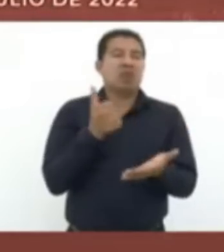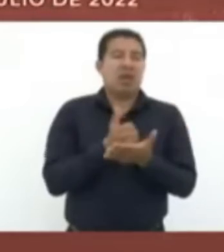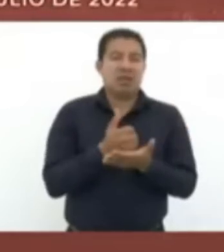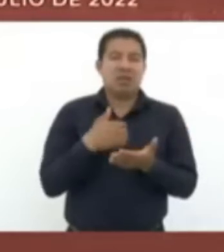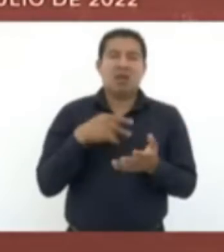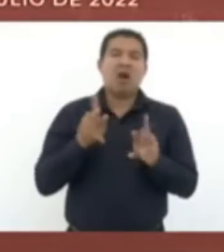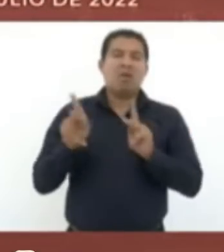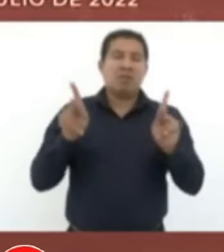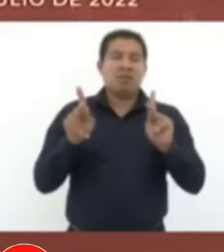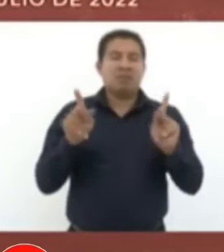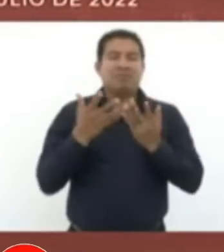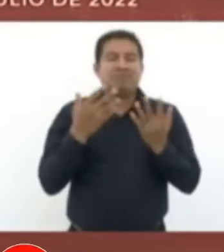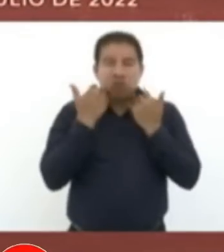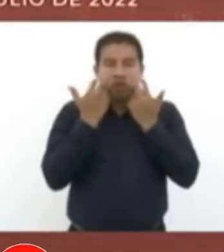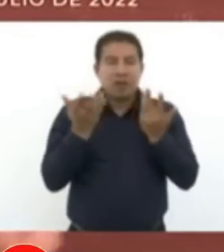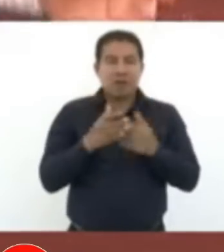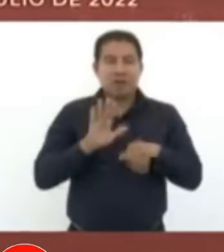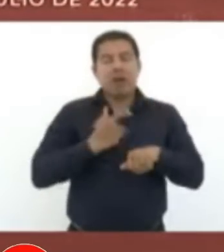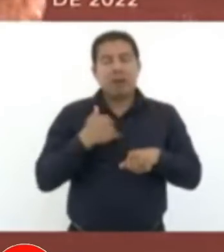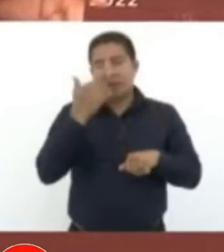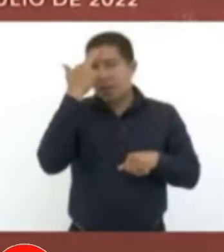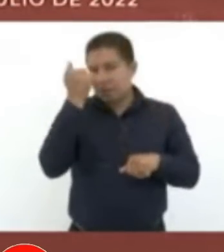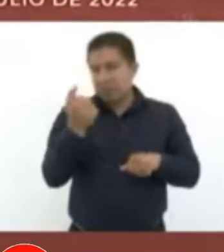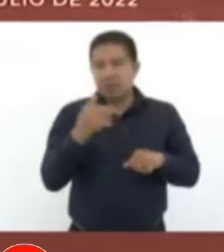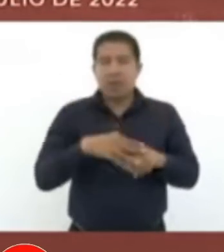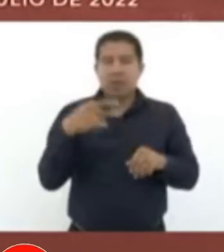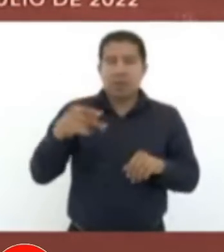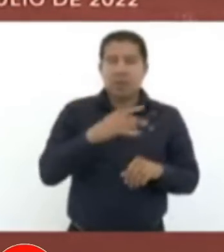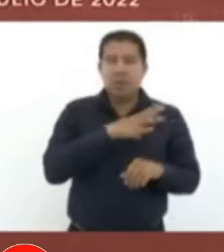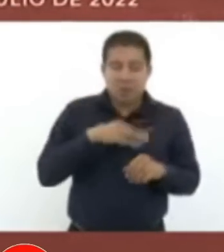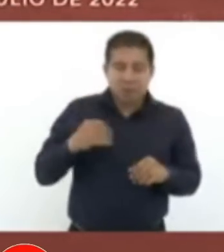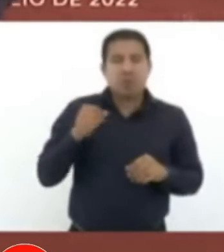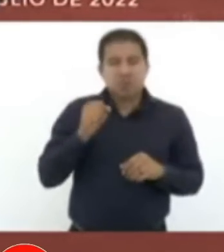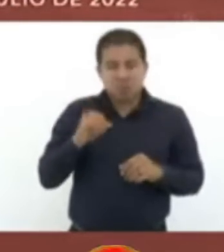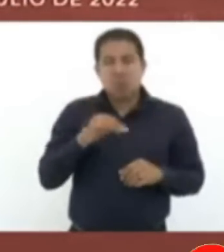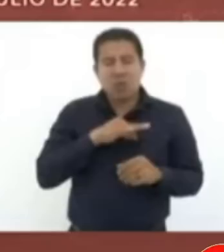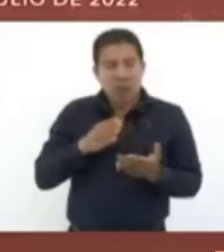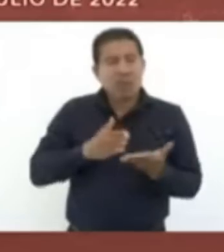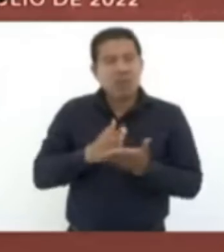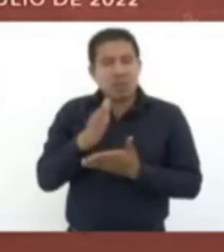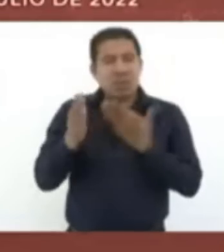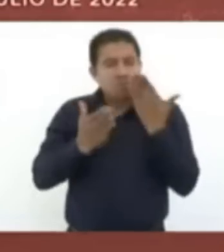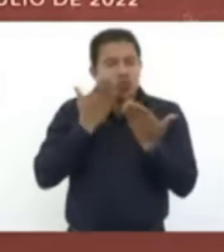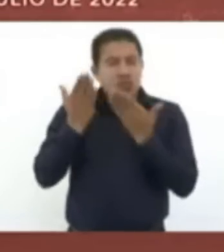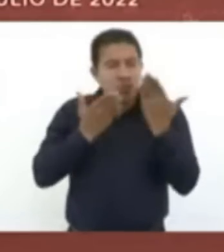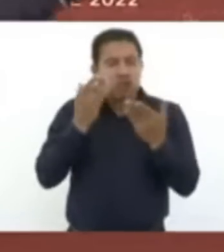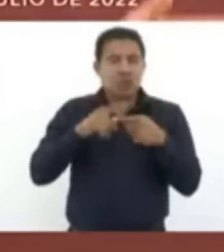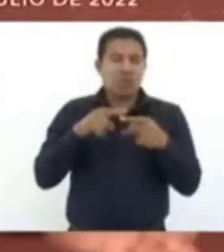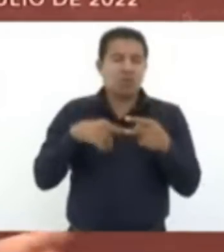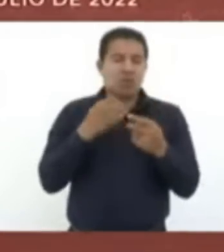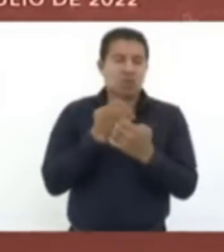en parte razón, porque ahí sus hijos pueden ir a buenas escuelas, tienen diversión,